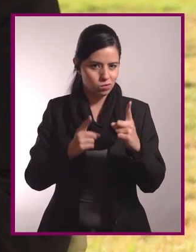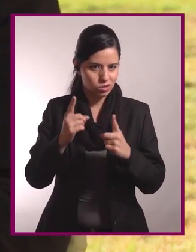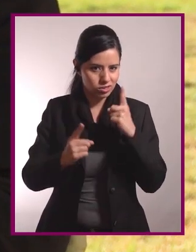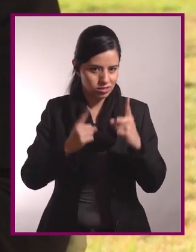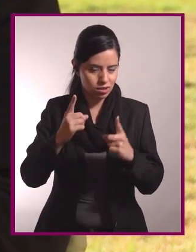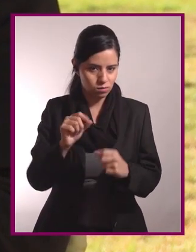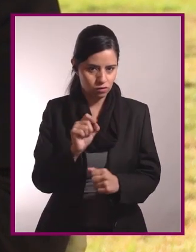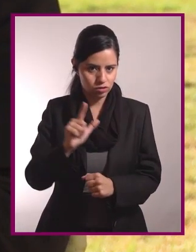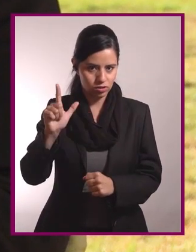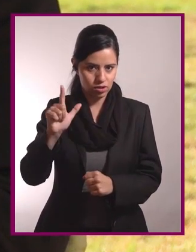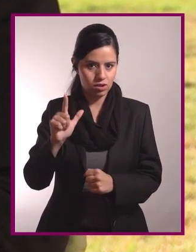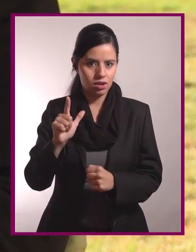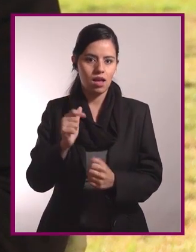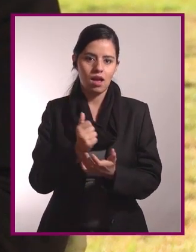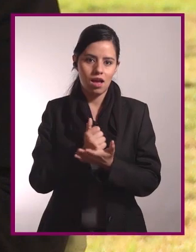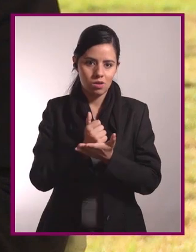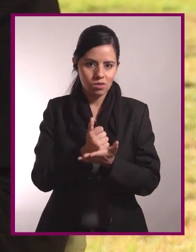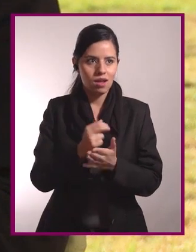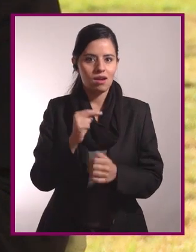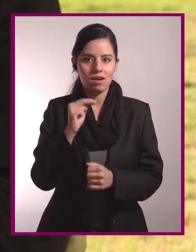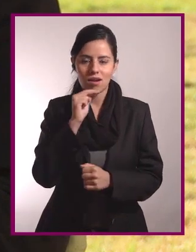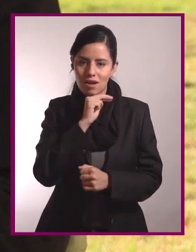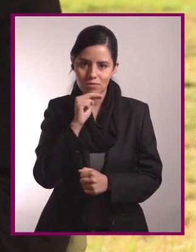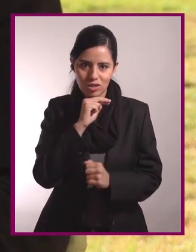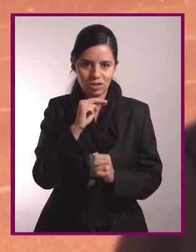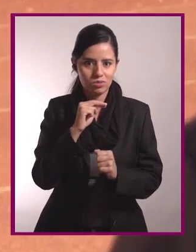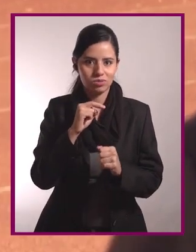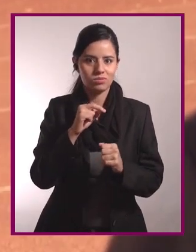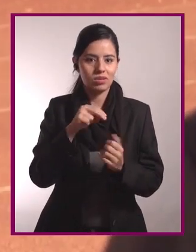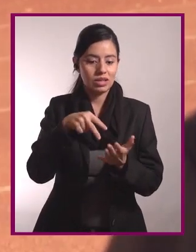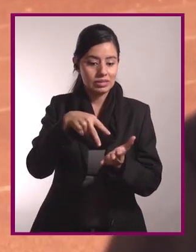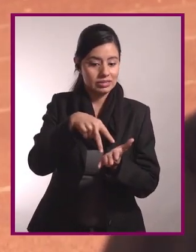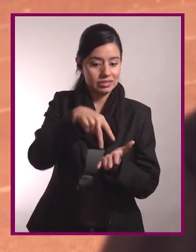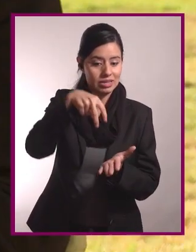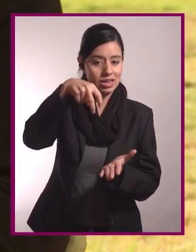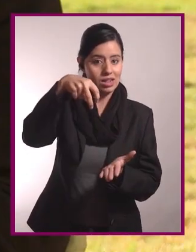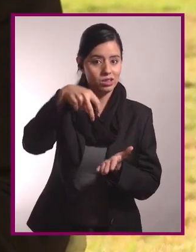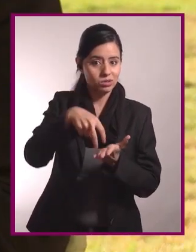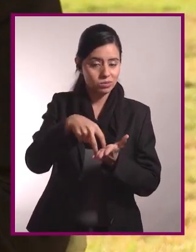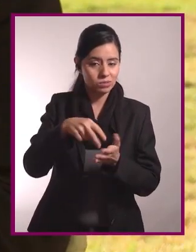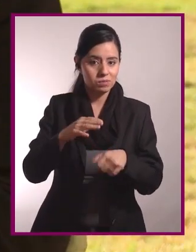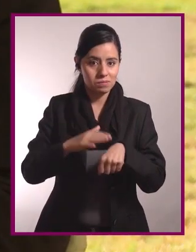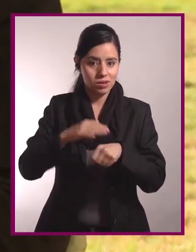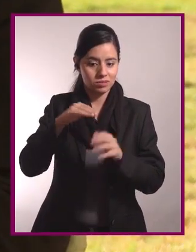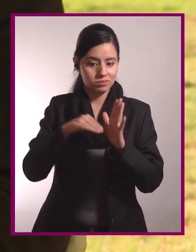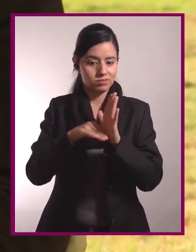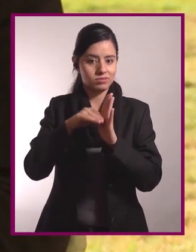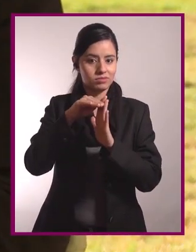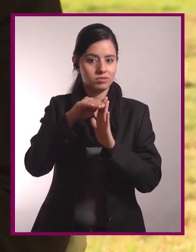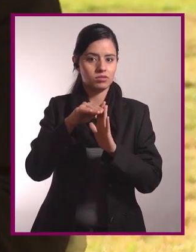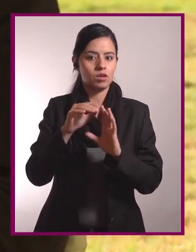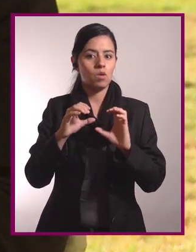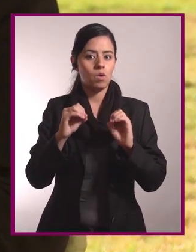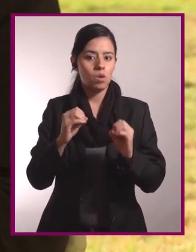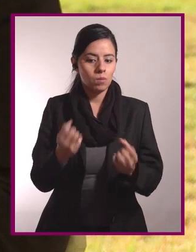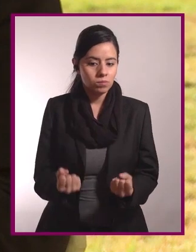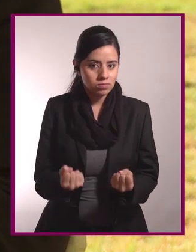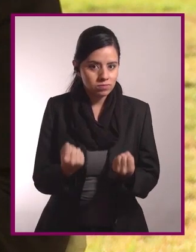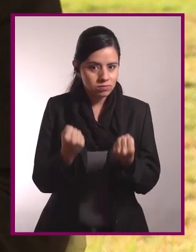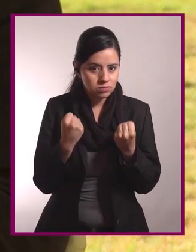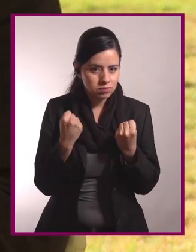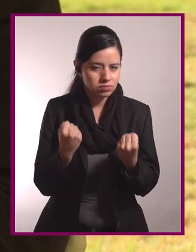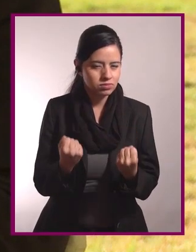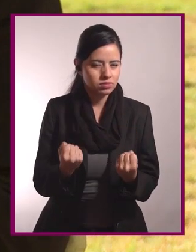un deportista de alto rendimiento te ayuda a ser más rápido, a saltar más alto, a tener mejor empuje, a poder cargar más.